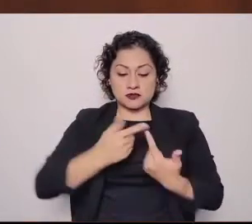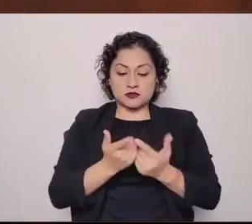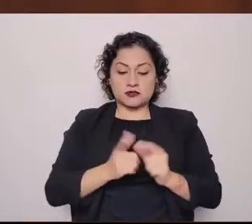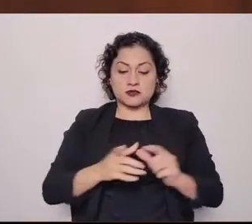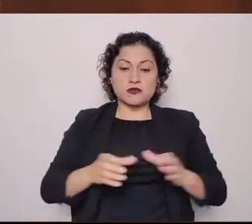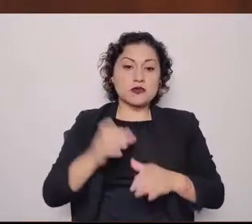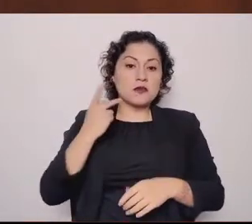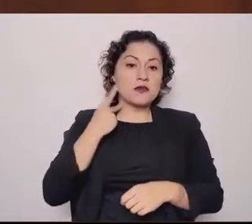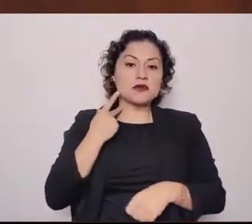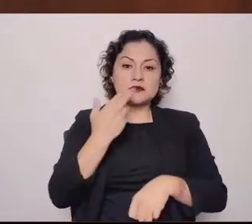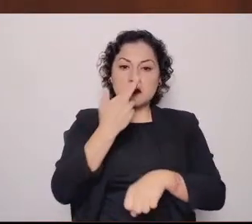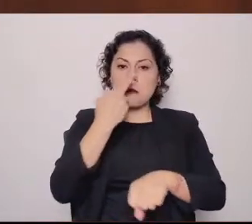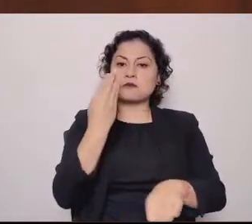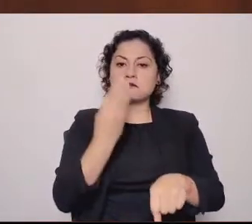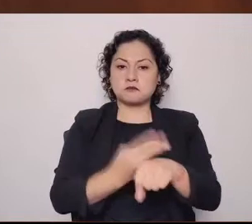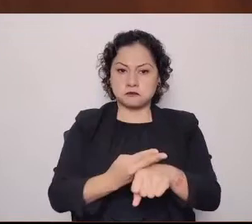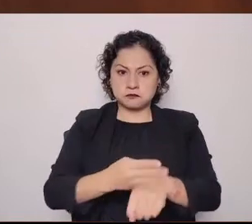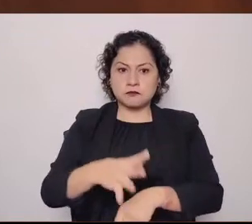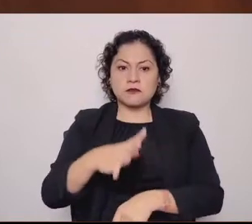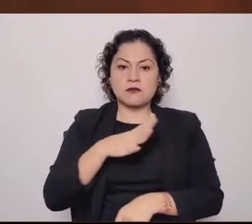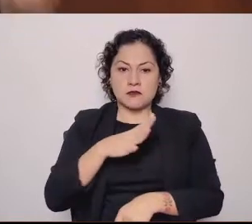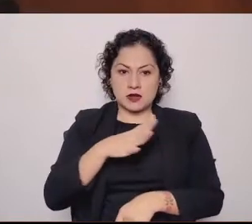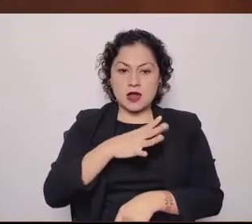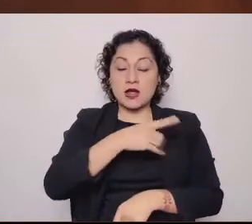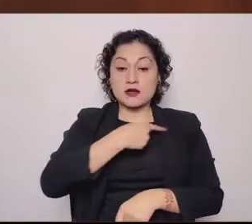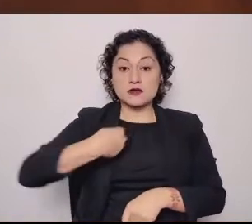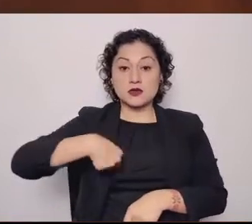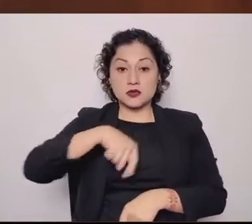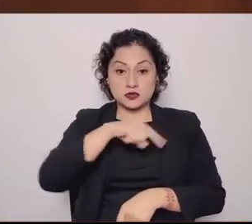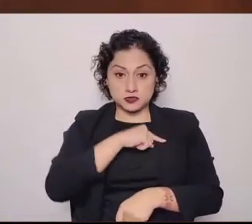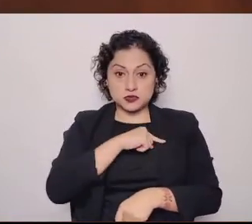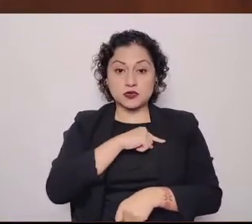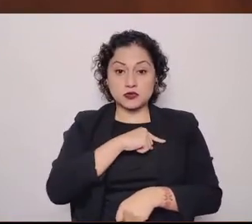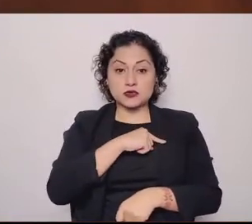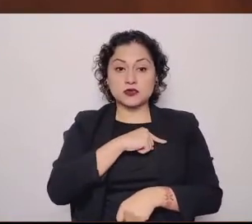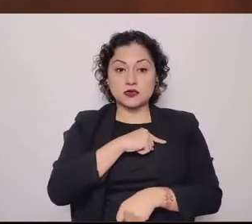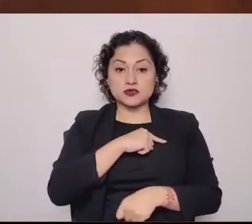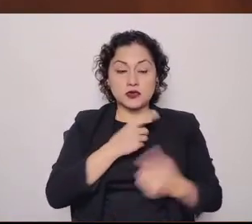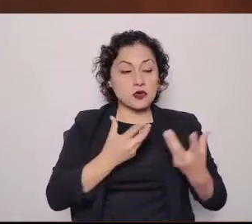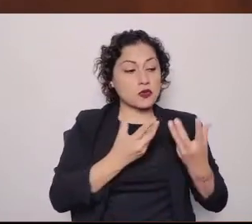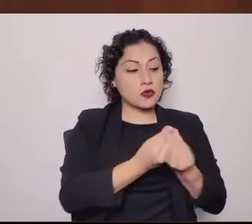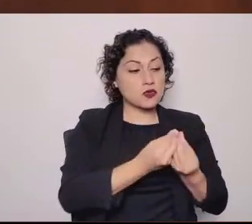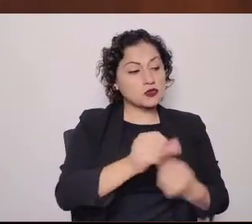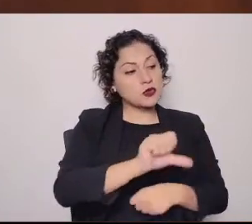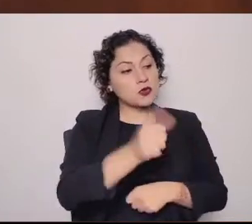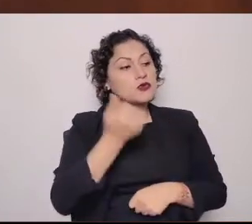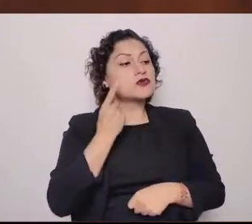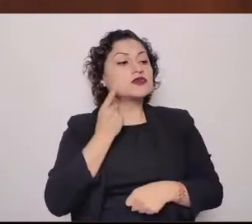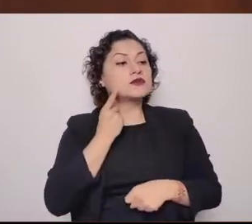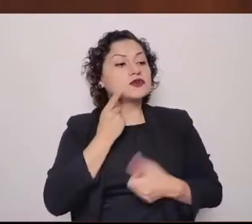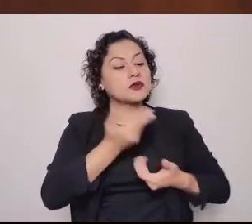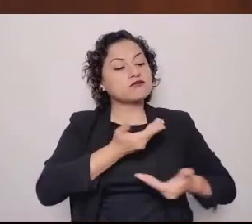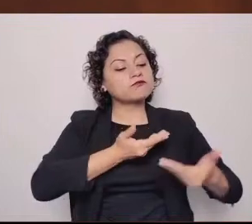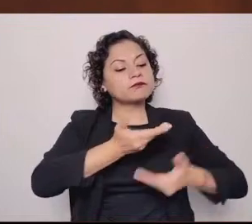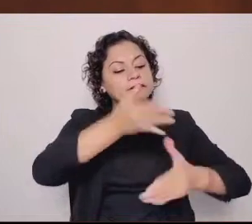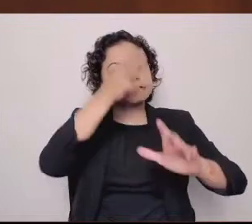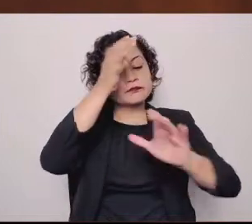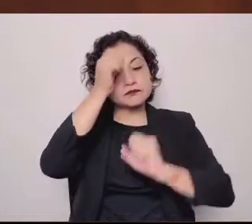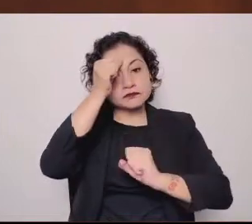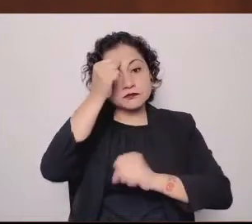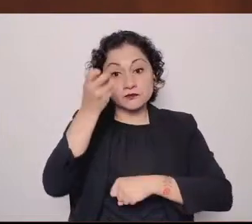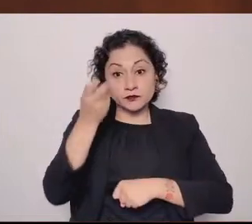que tendremos que coordinarnos con cada uno de los diputados. Esa es nuestra tarea, para darle